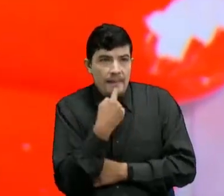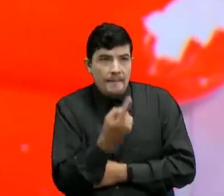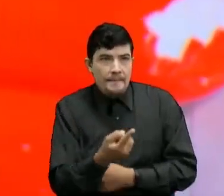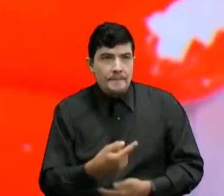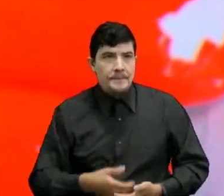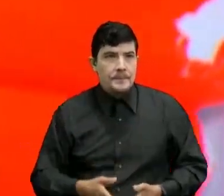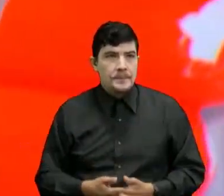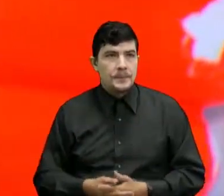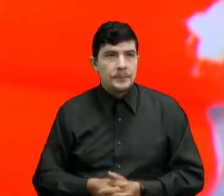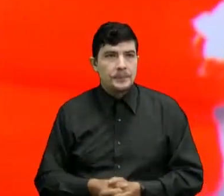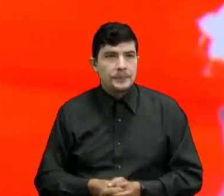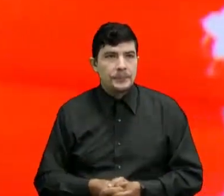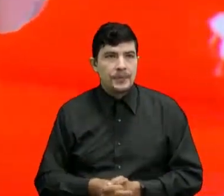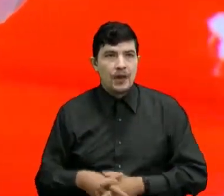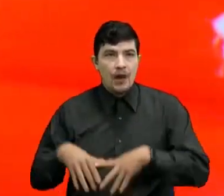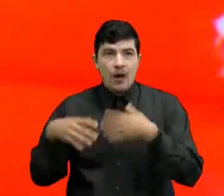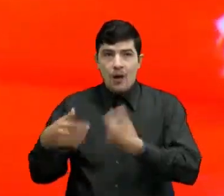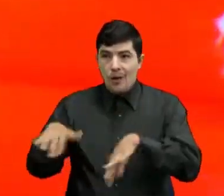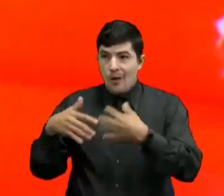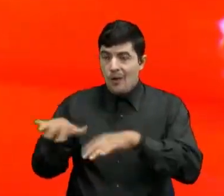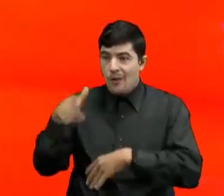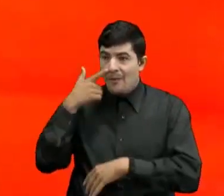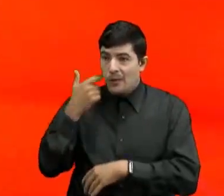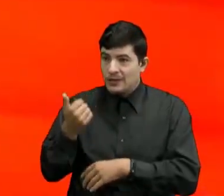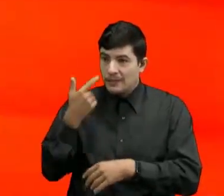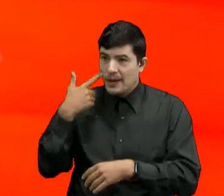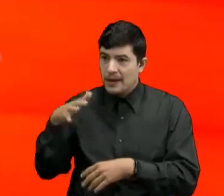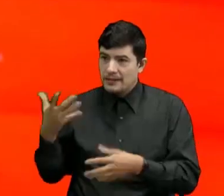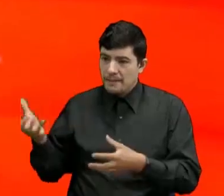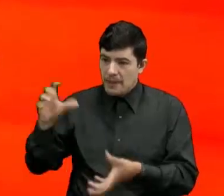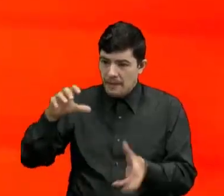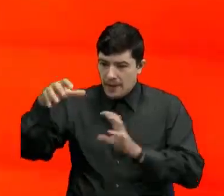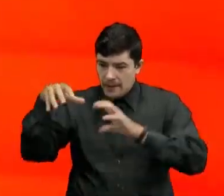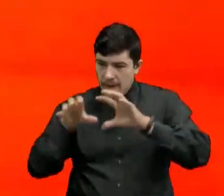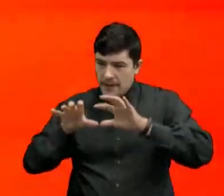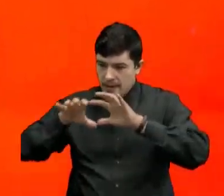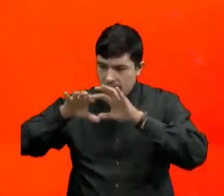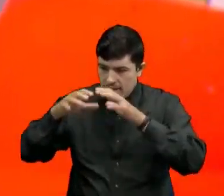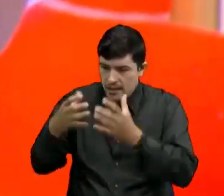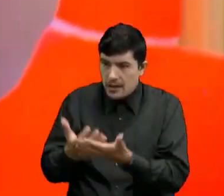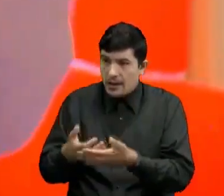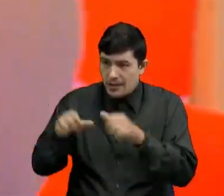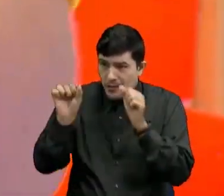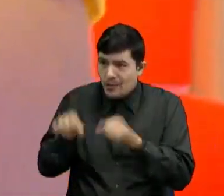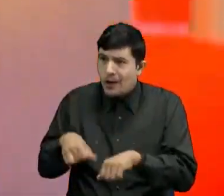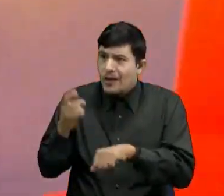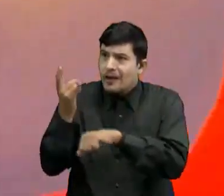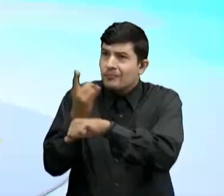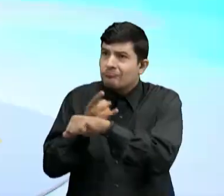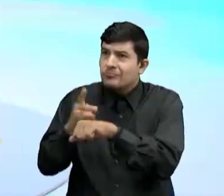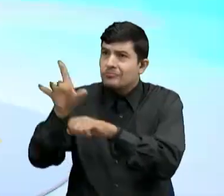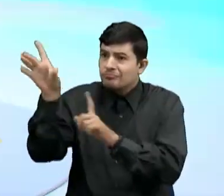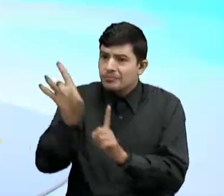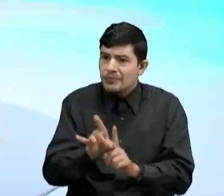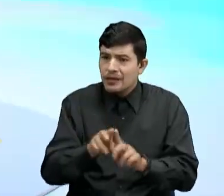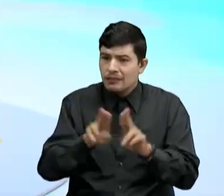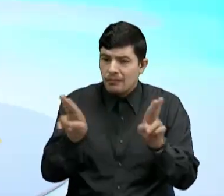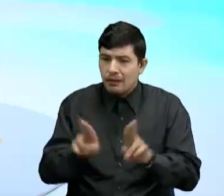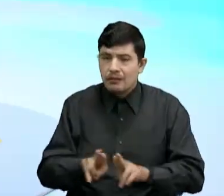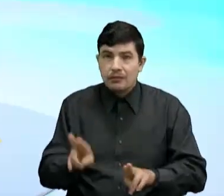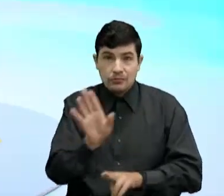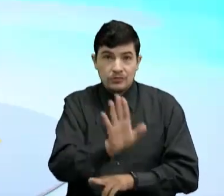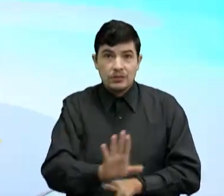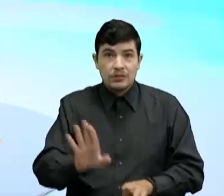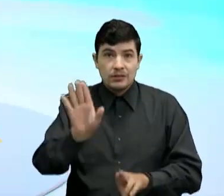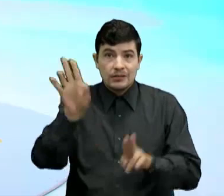Los mares Y los océanos ¡Qué chévere! Y se puede armar Como un rompecabezas Y lo más interesante Es que lo podemos descargar De internet De internet Ustedes